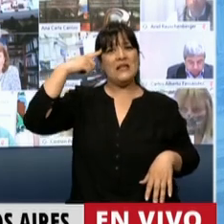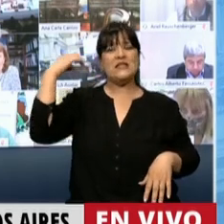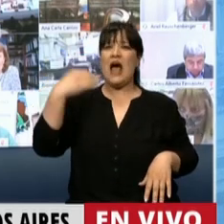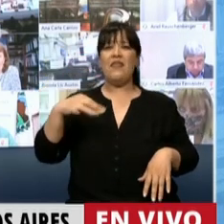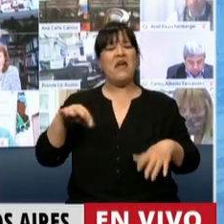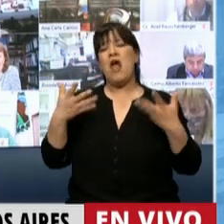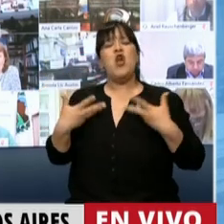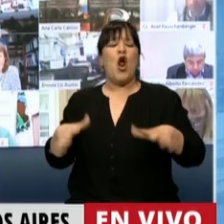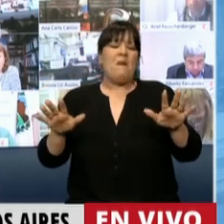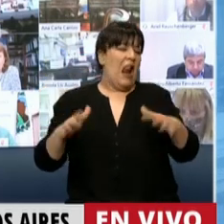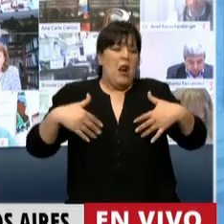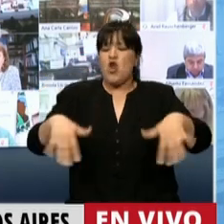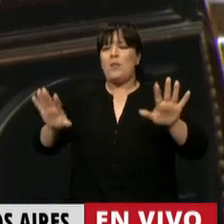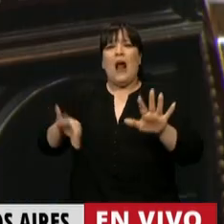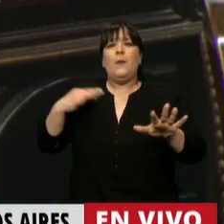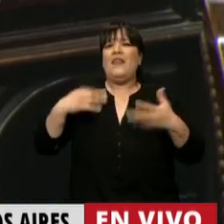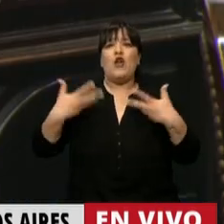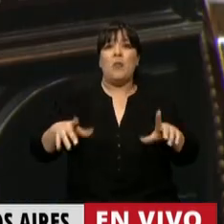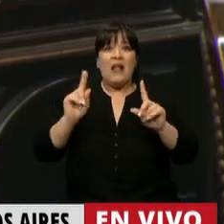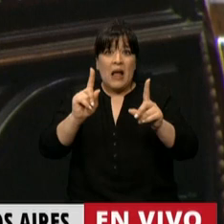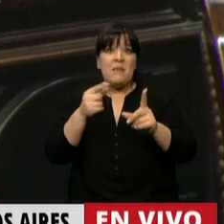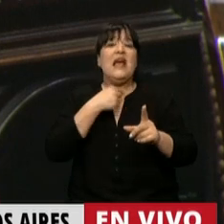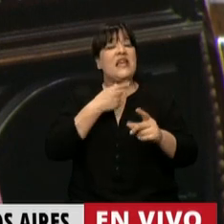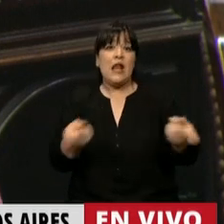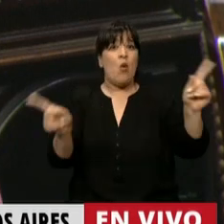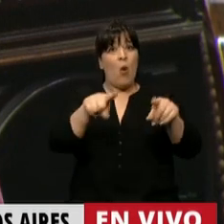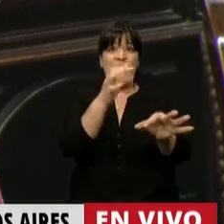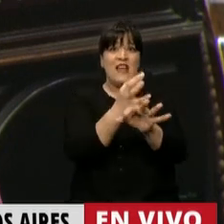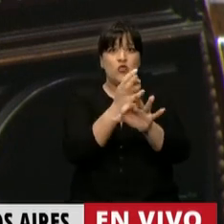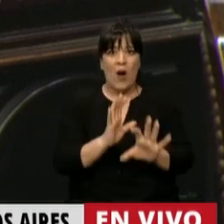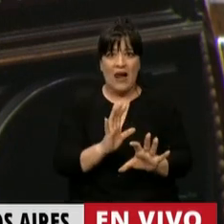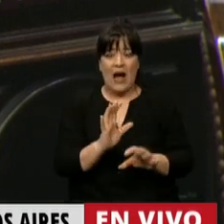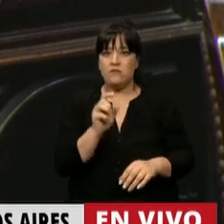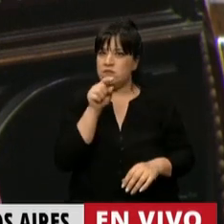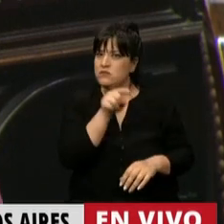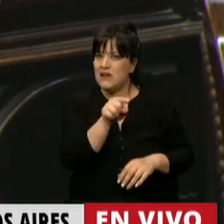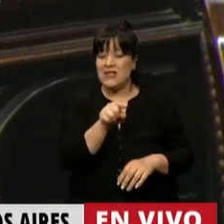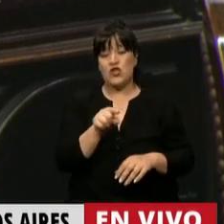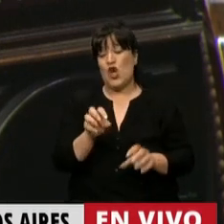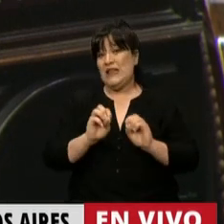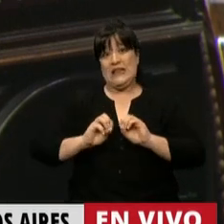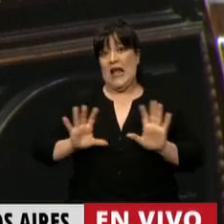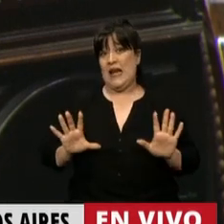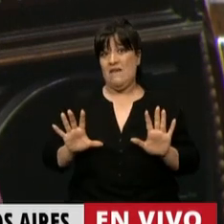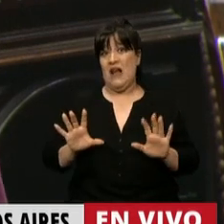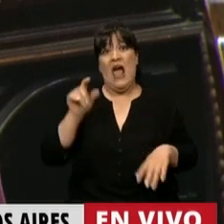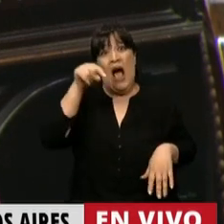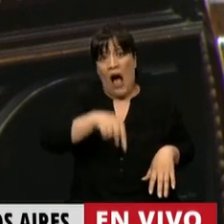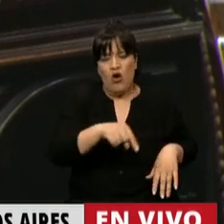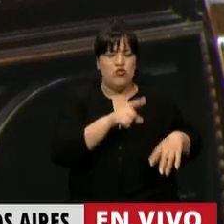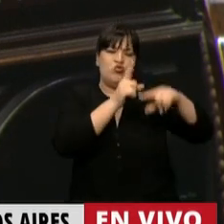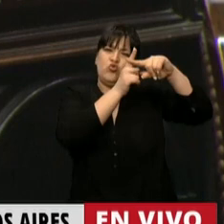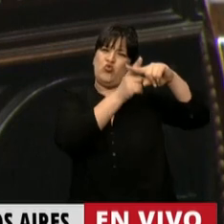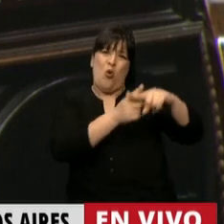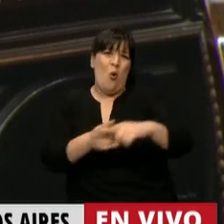todo normal, incluyendo ir a las escuelas. Es, les digo, una barbaridad que se suma a un